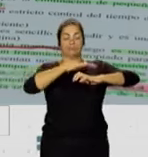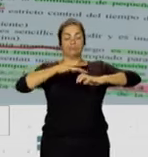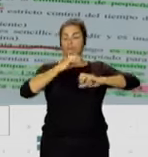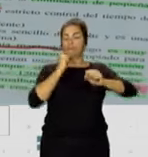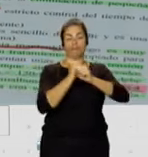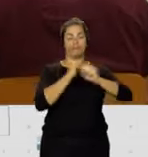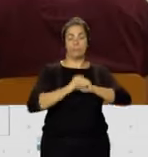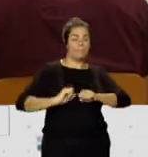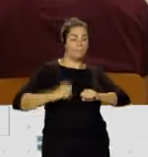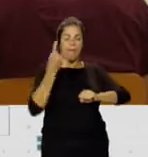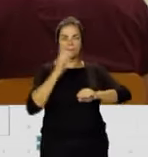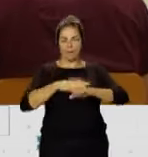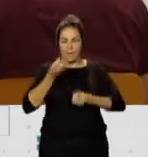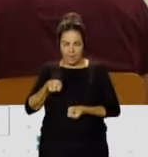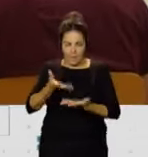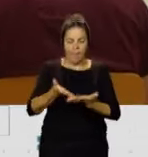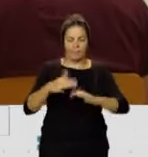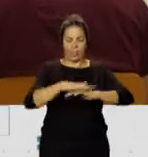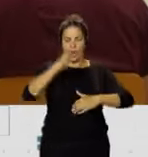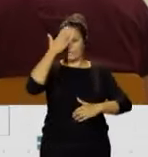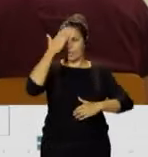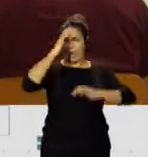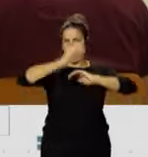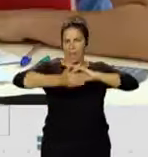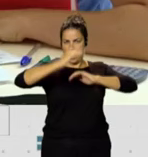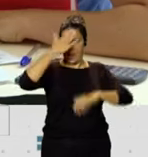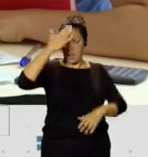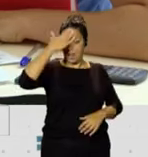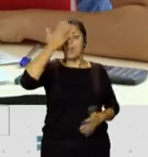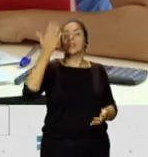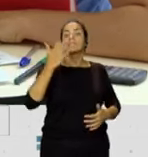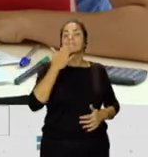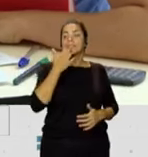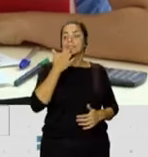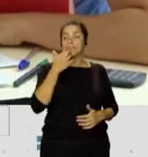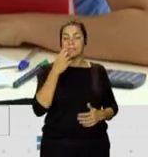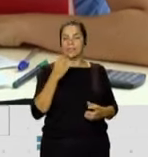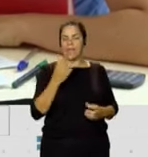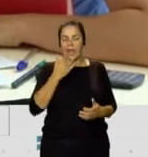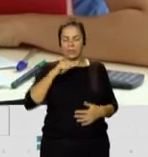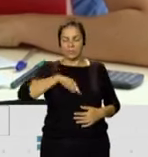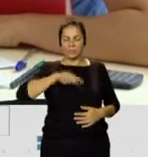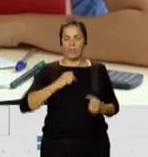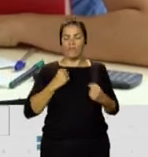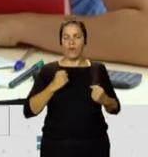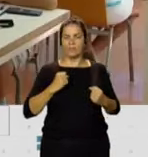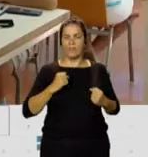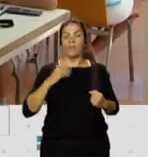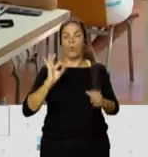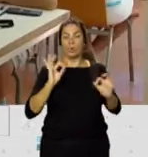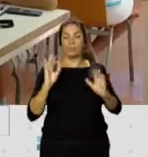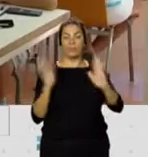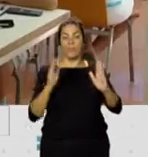es la parte del delante, ¿no? El óvulo frontal. Entonces, cuando hay una emoción muy fuerte, se queda como bloqueado en el momento de la memoria.